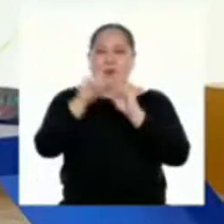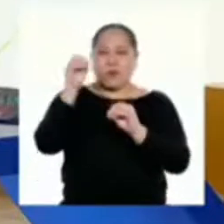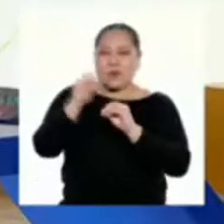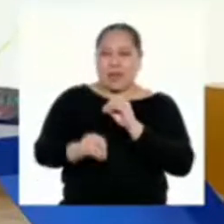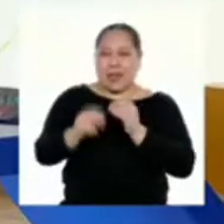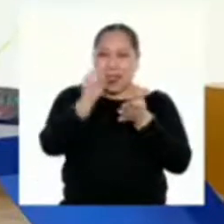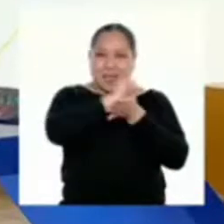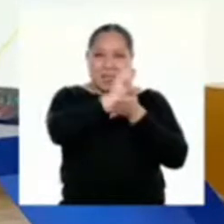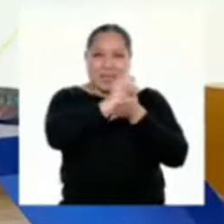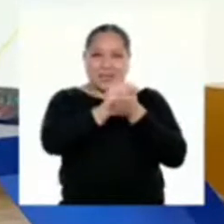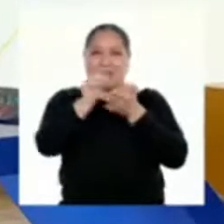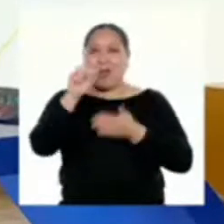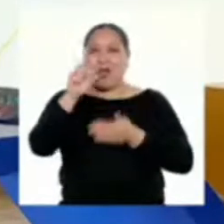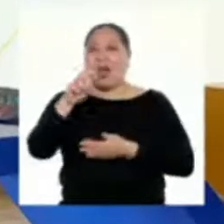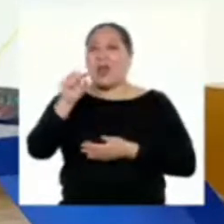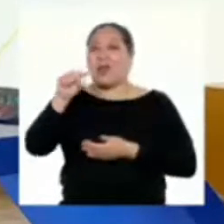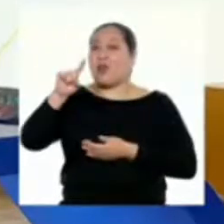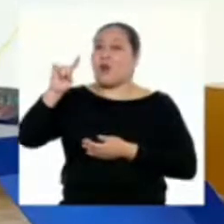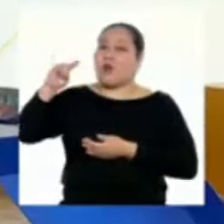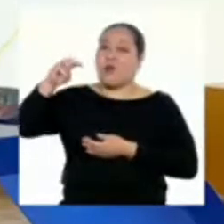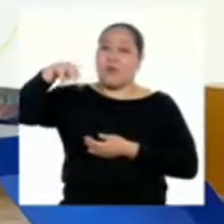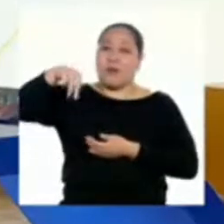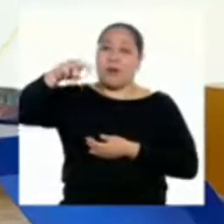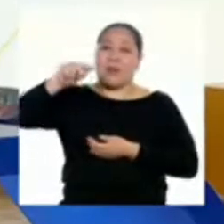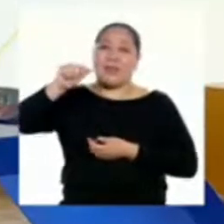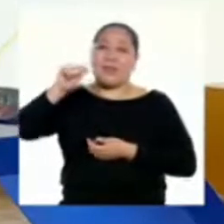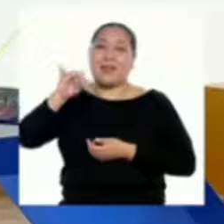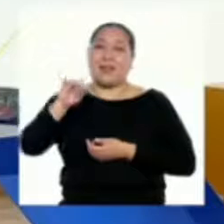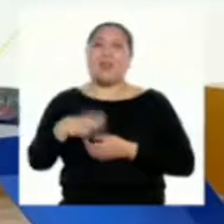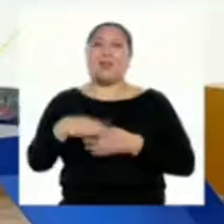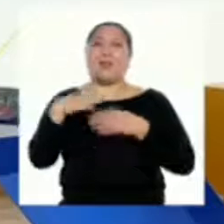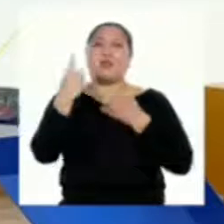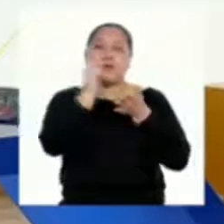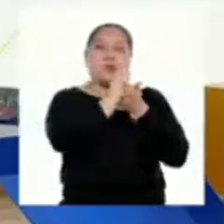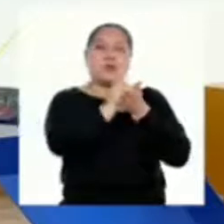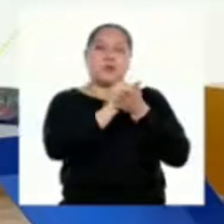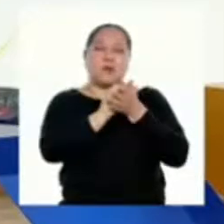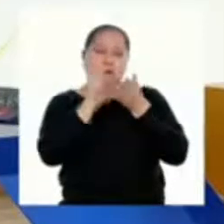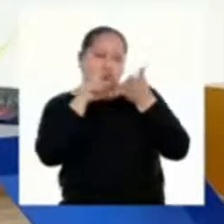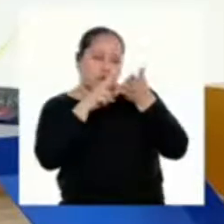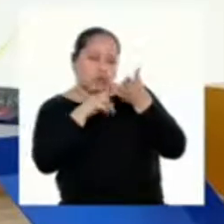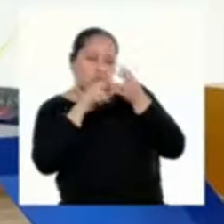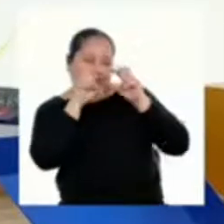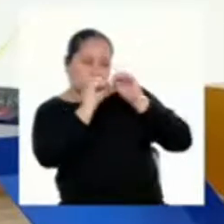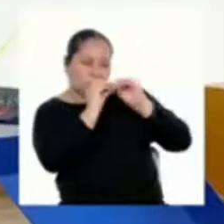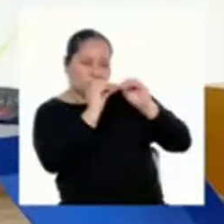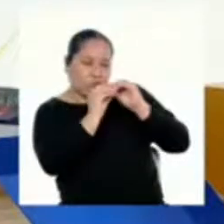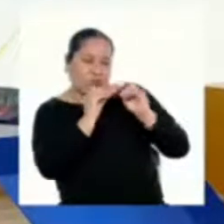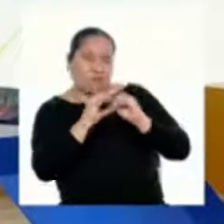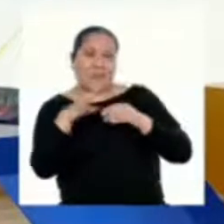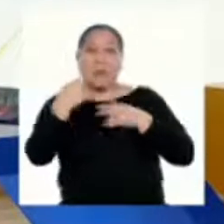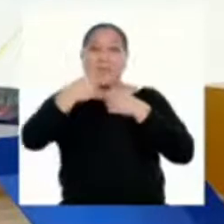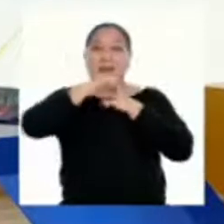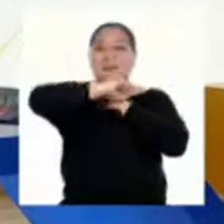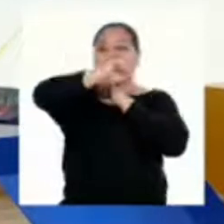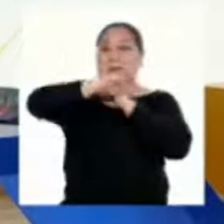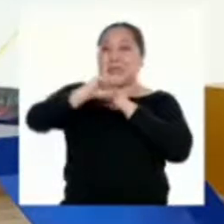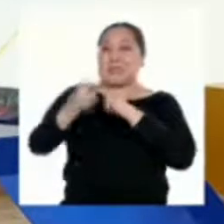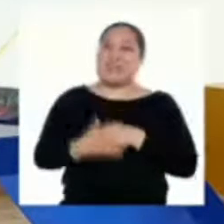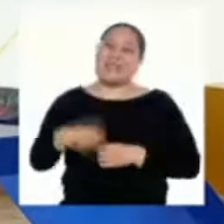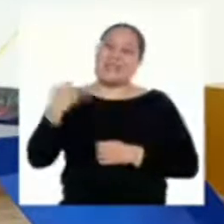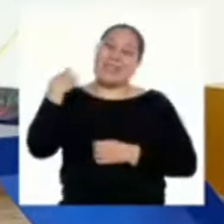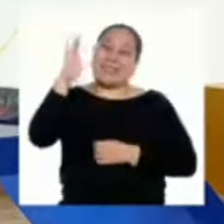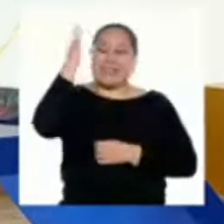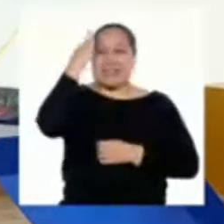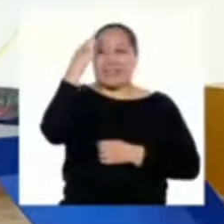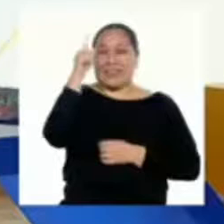argumentativo para después pasar a un proceso de redacción revisión y finalmente difusión Sé que estaremos todos y todos listos